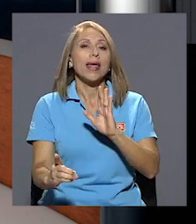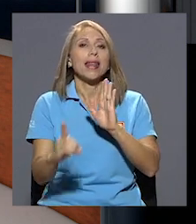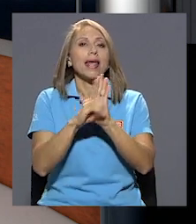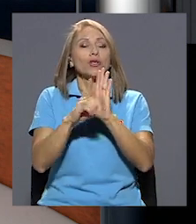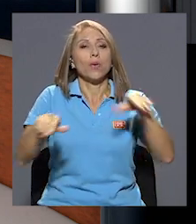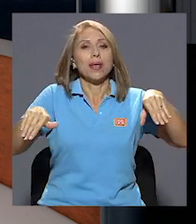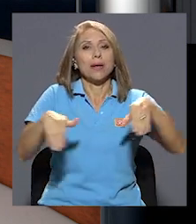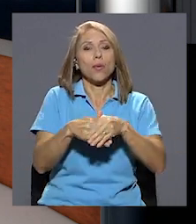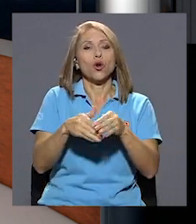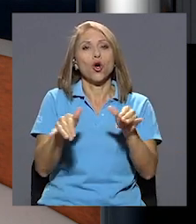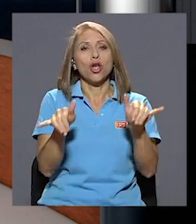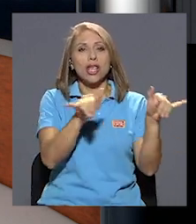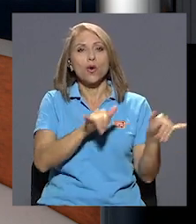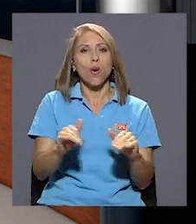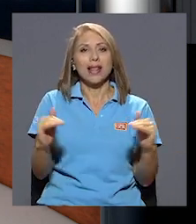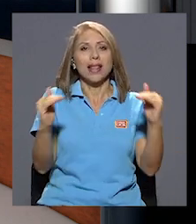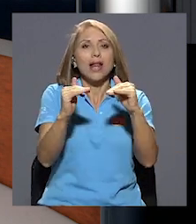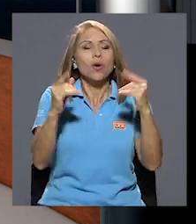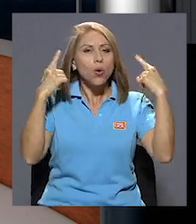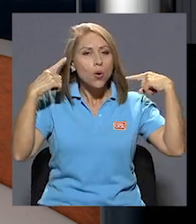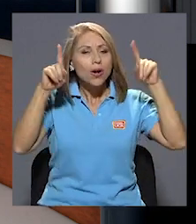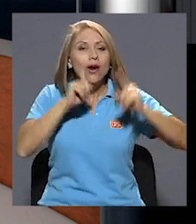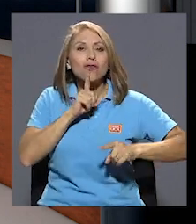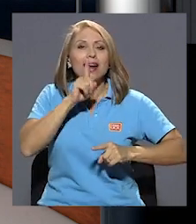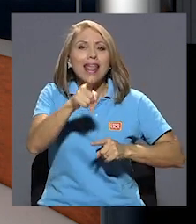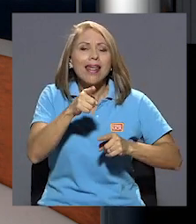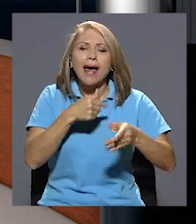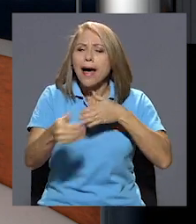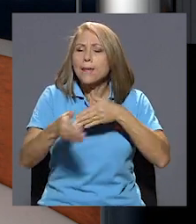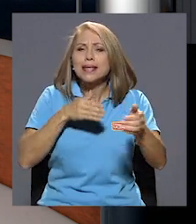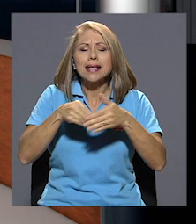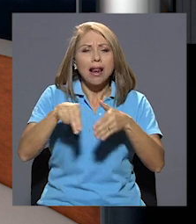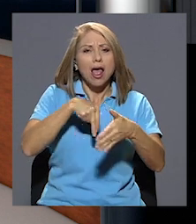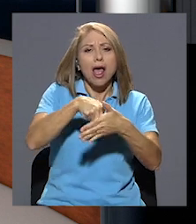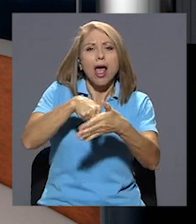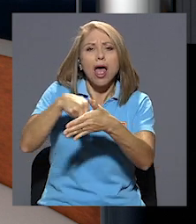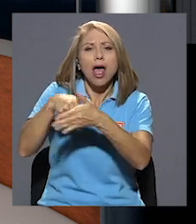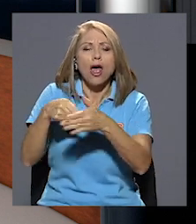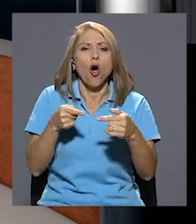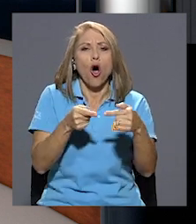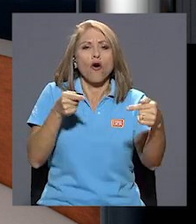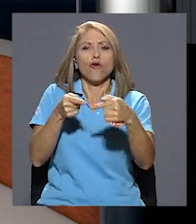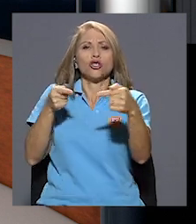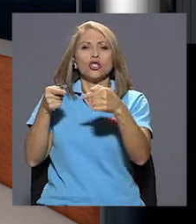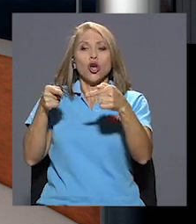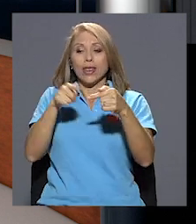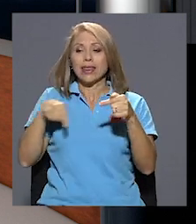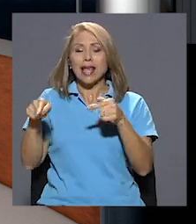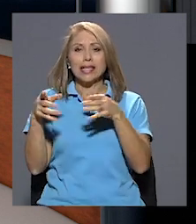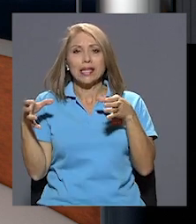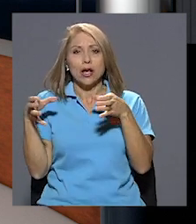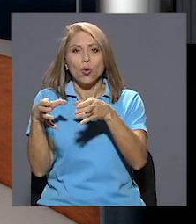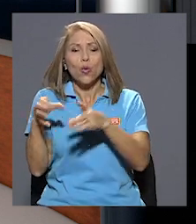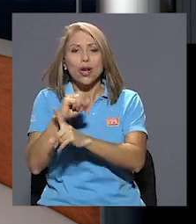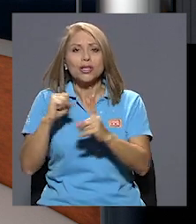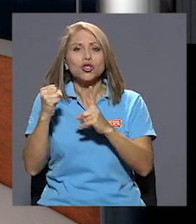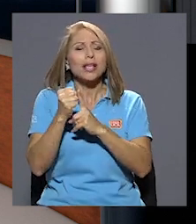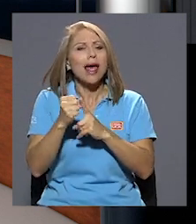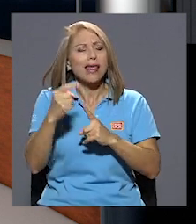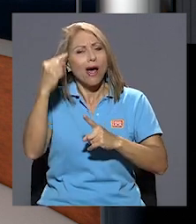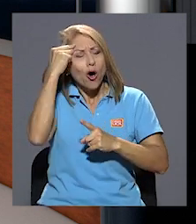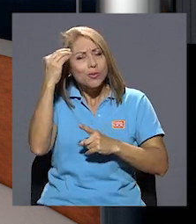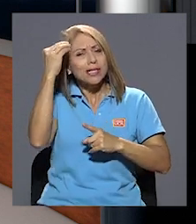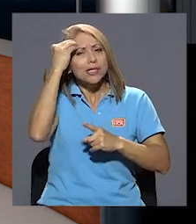igualitario llegaron a ser una realidad a pesar de los obstáculos y fuerte oposición de este sector de la sociedad obsesionado